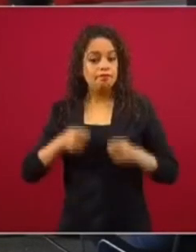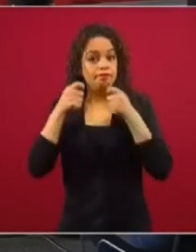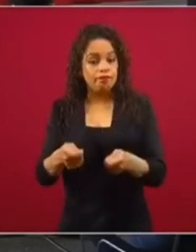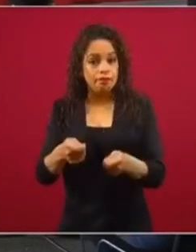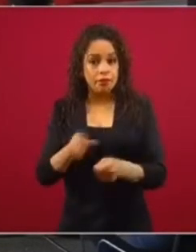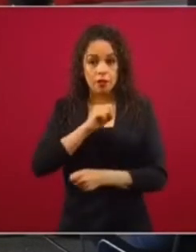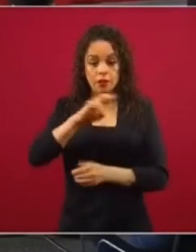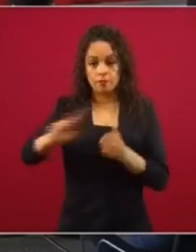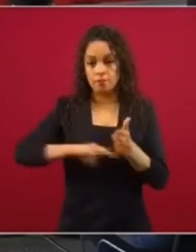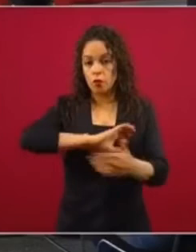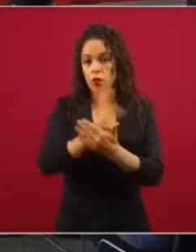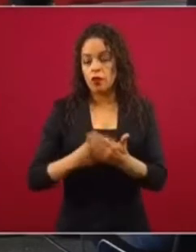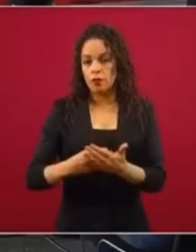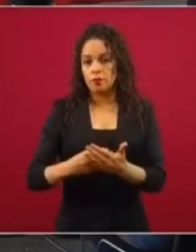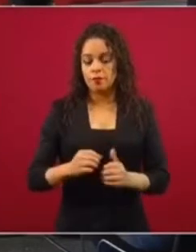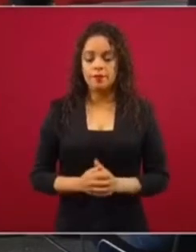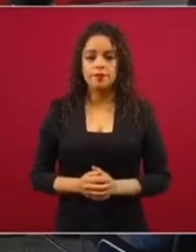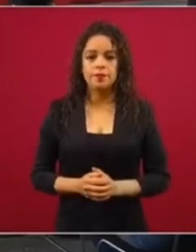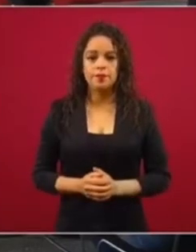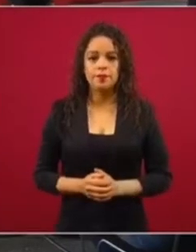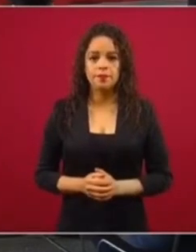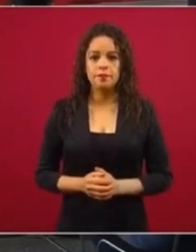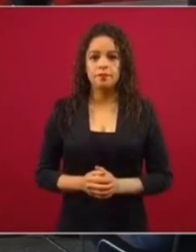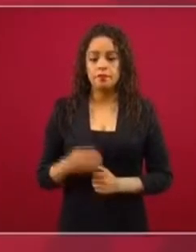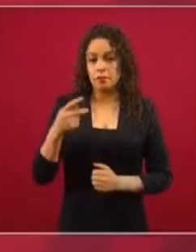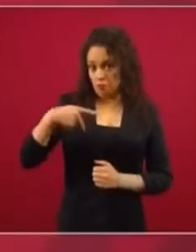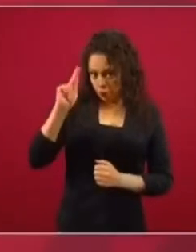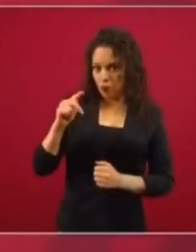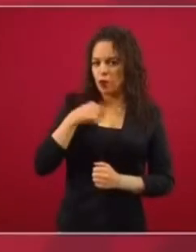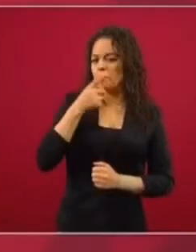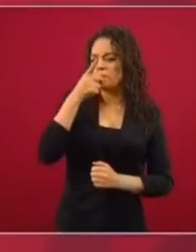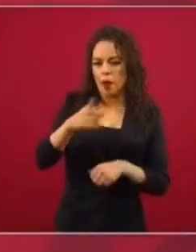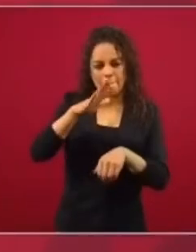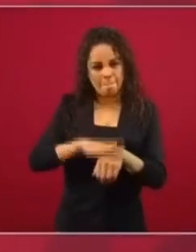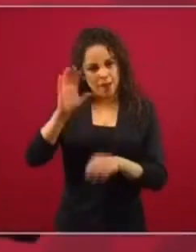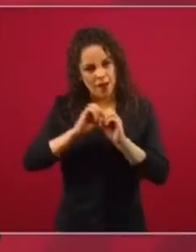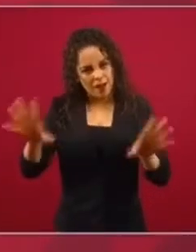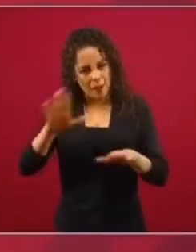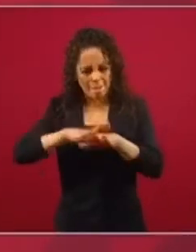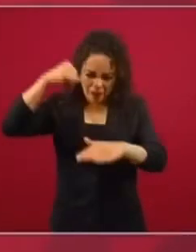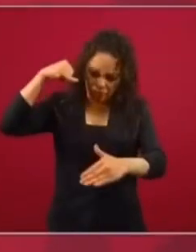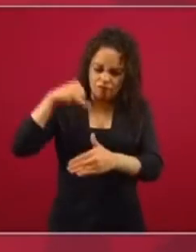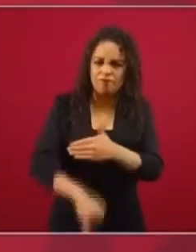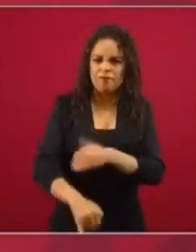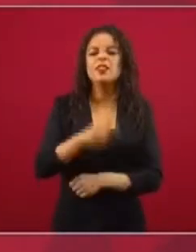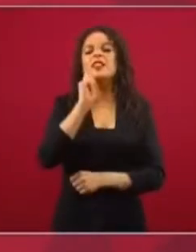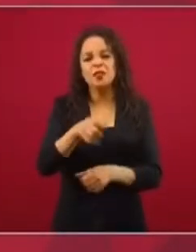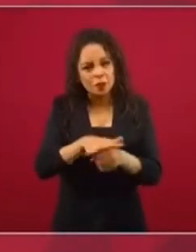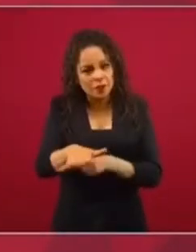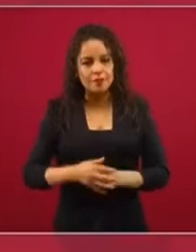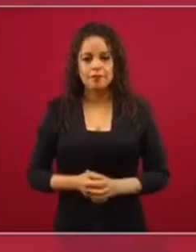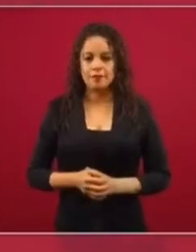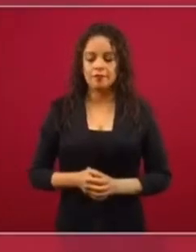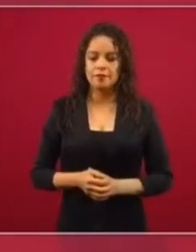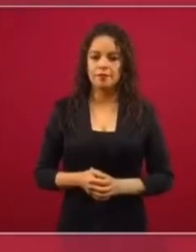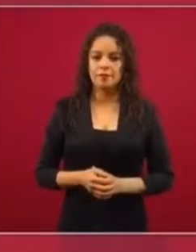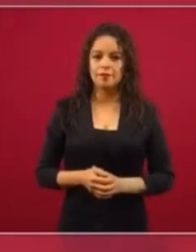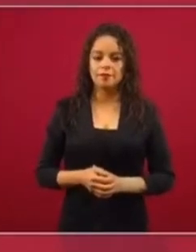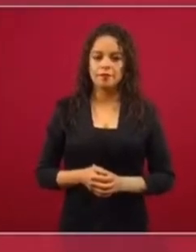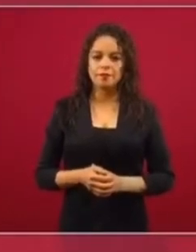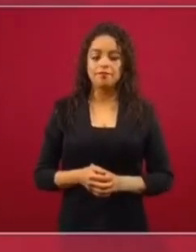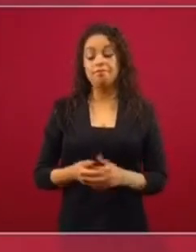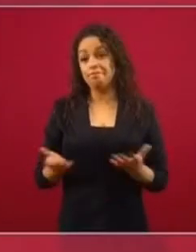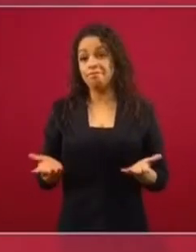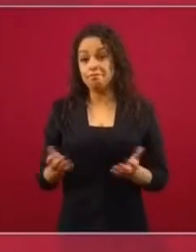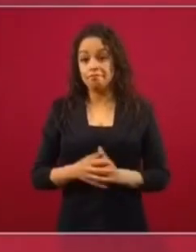contrato. Pero lo que quiero destacar, lo que está en el fondo, es ese afán de querer